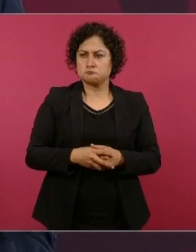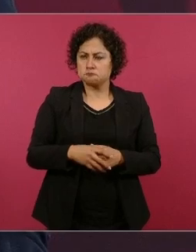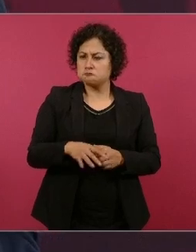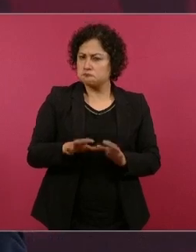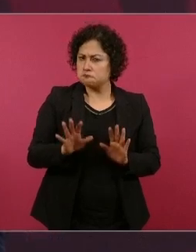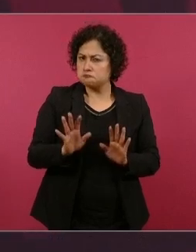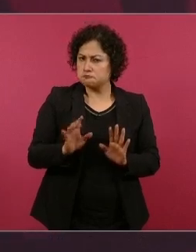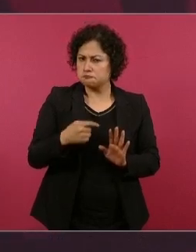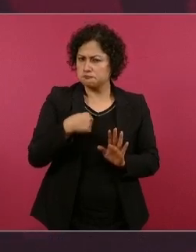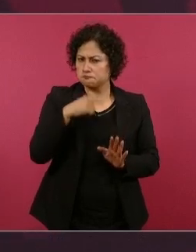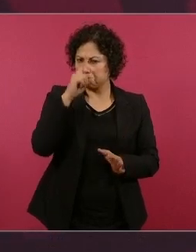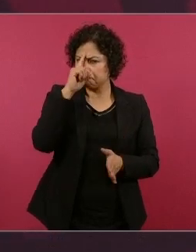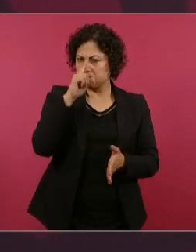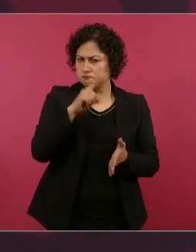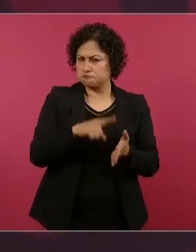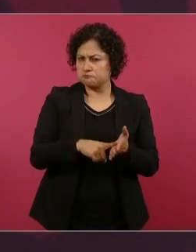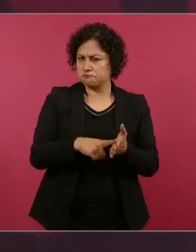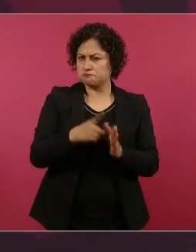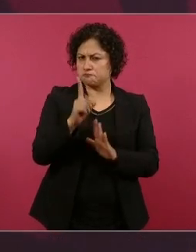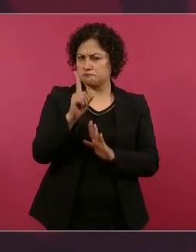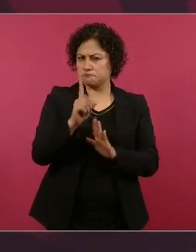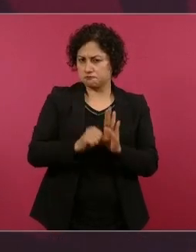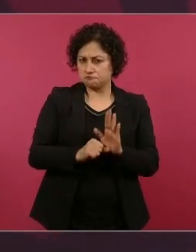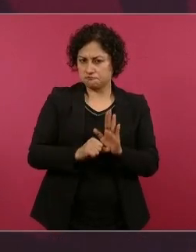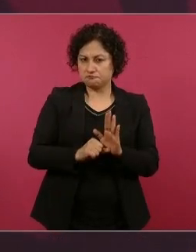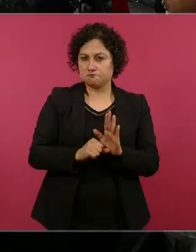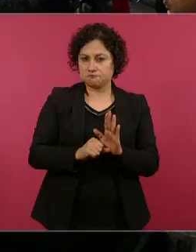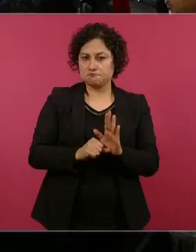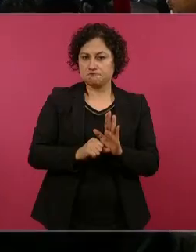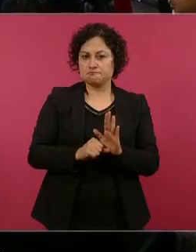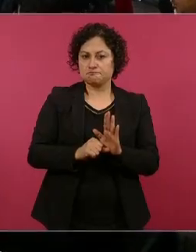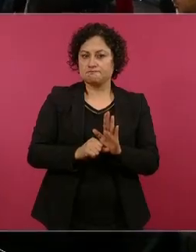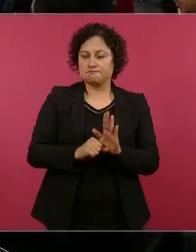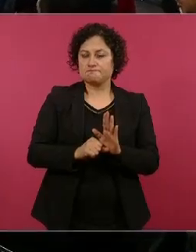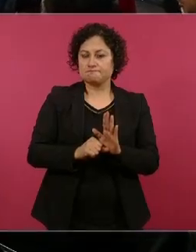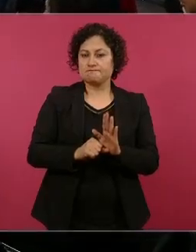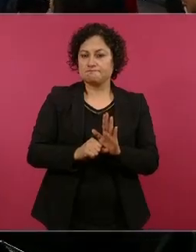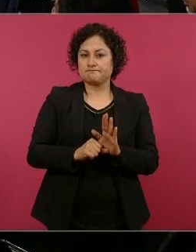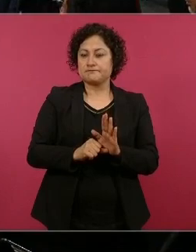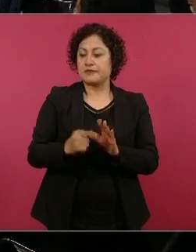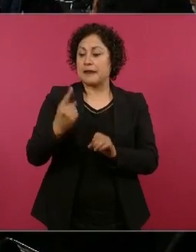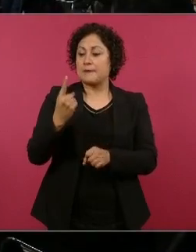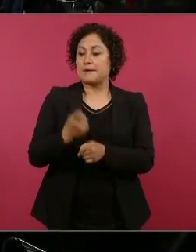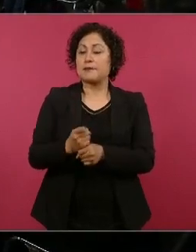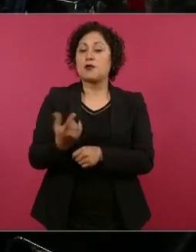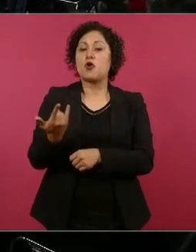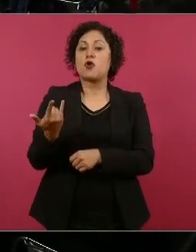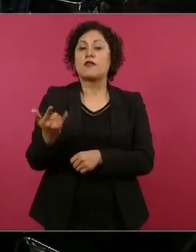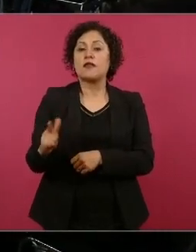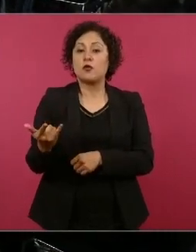sí, el primero de julio, si podemos, esté cobrando